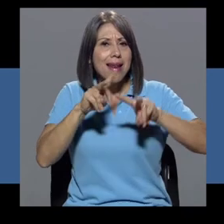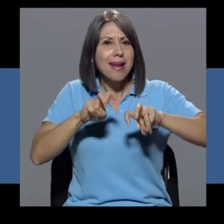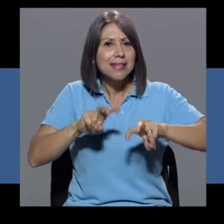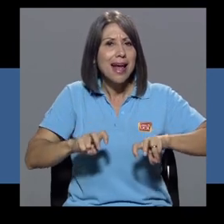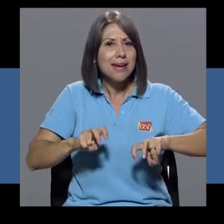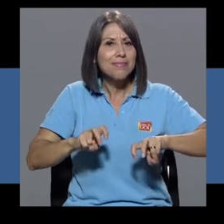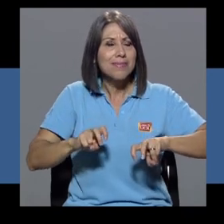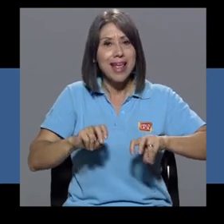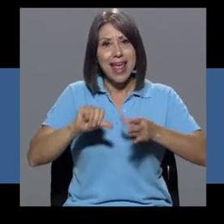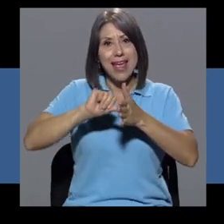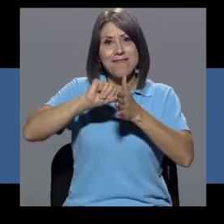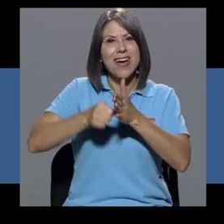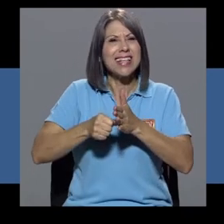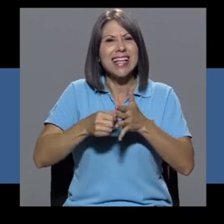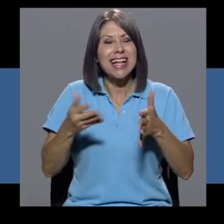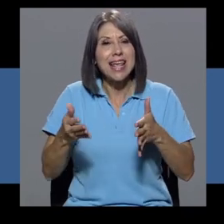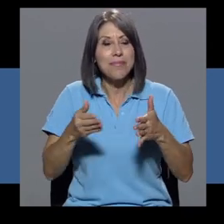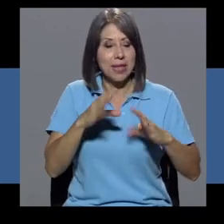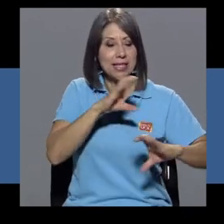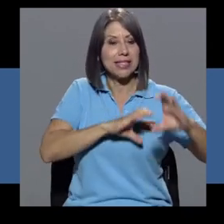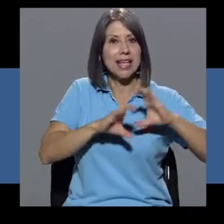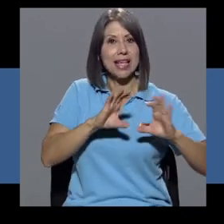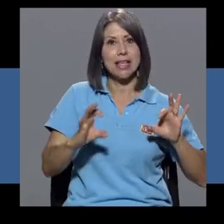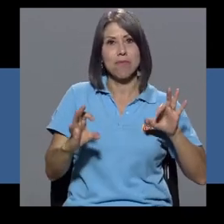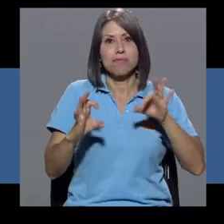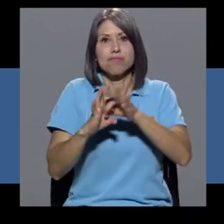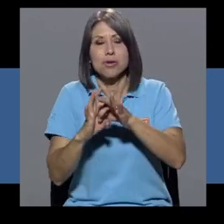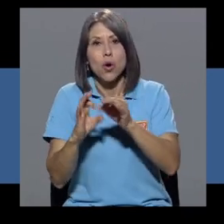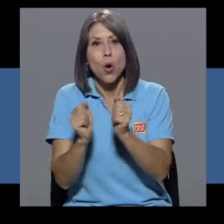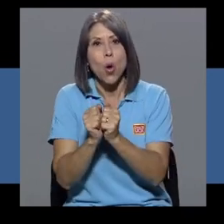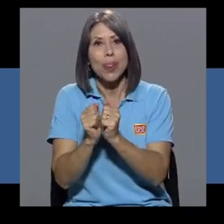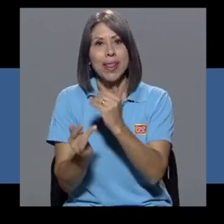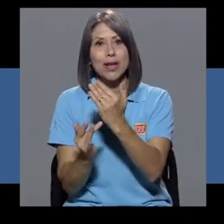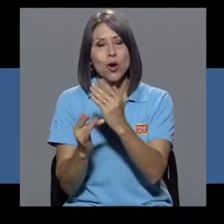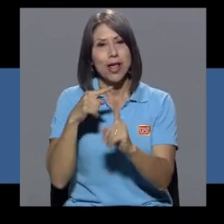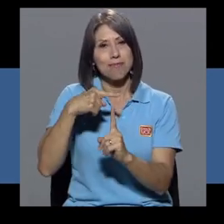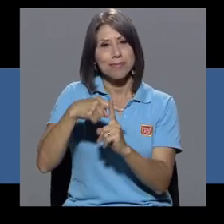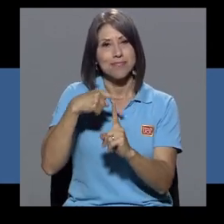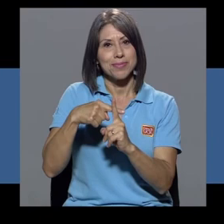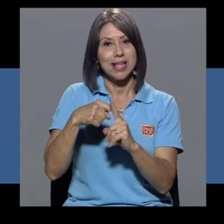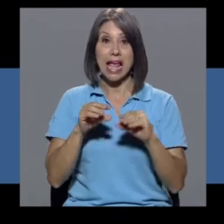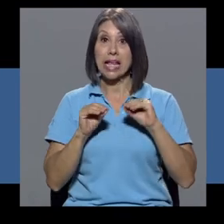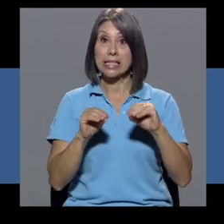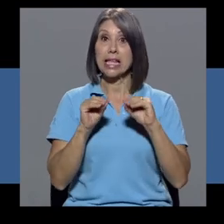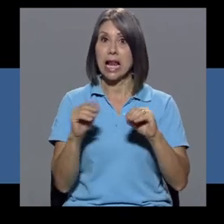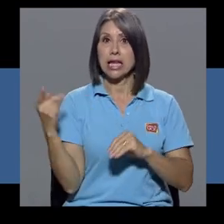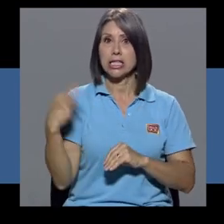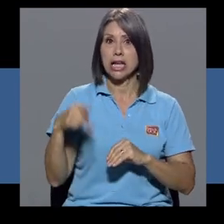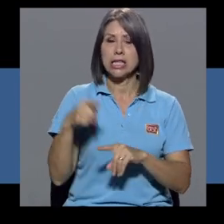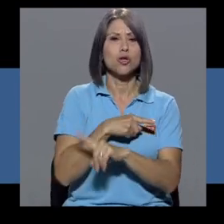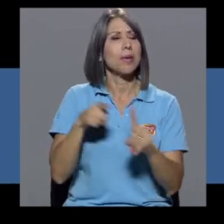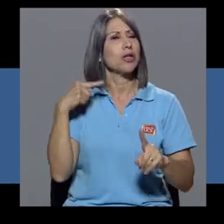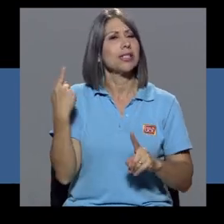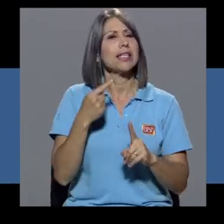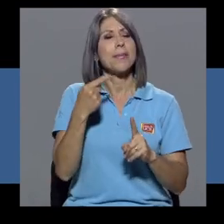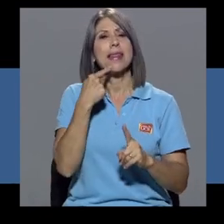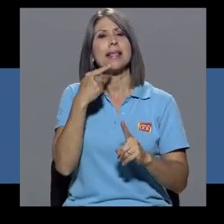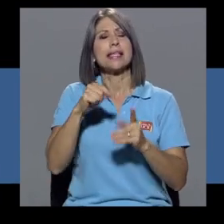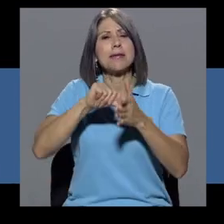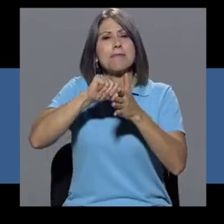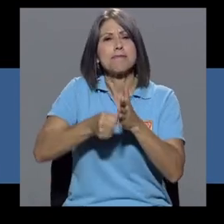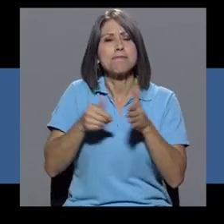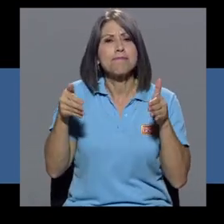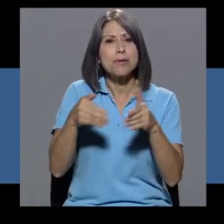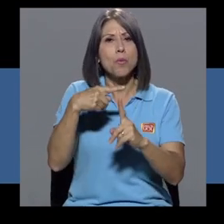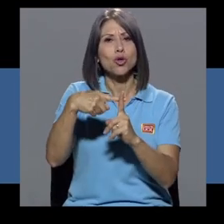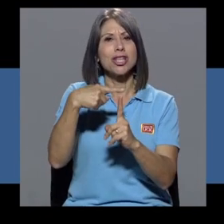Enfatizar el vínculo positivo entre la ciencia y la tecnología. Enseñar sobre sus riesgos, pero siempre enfatizar en sus